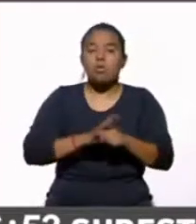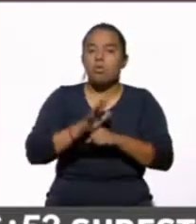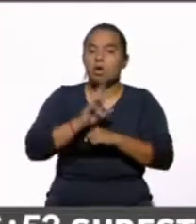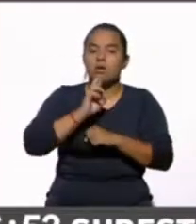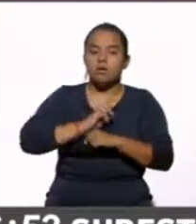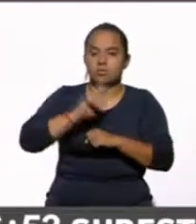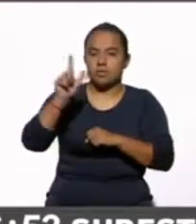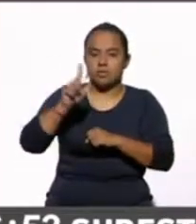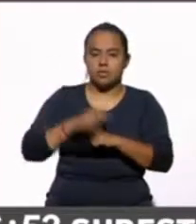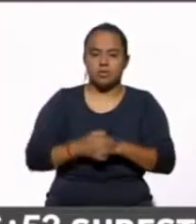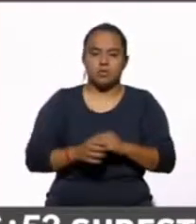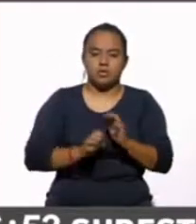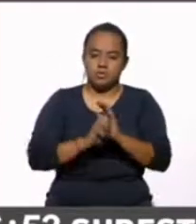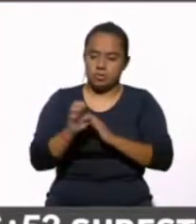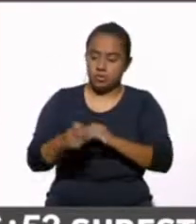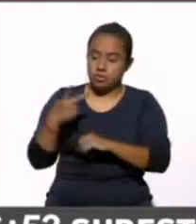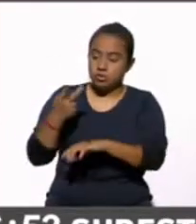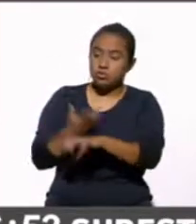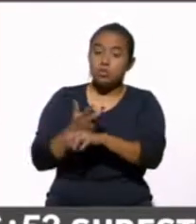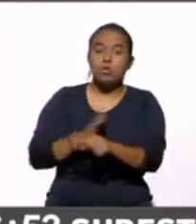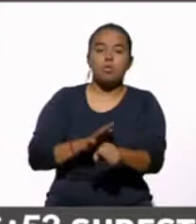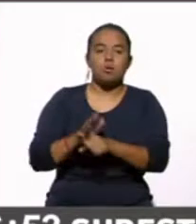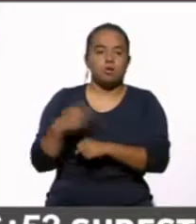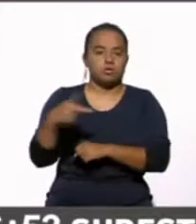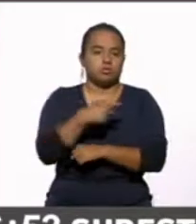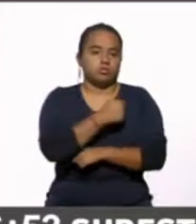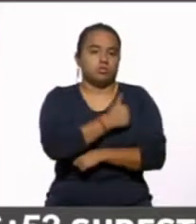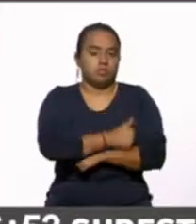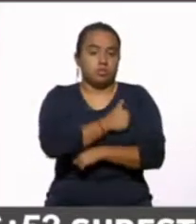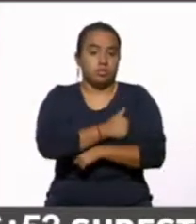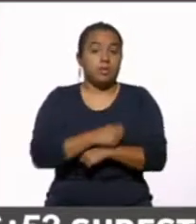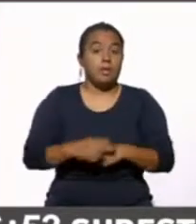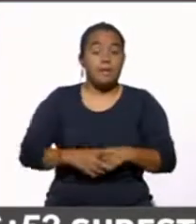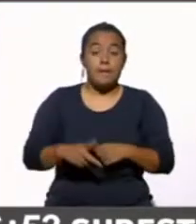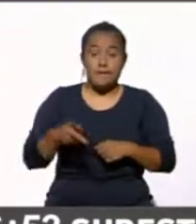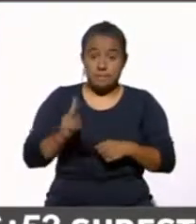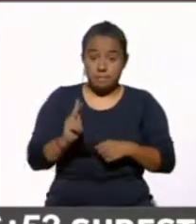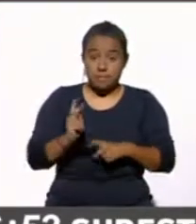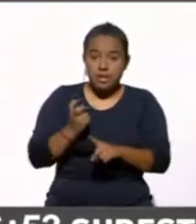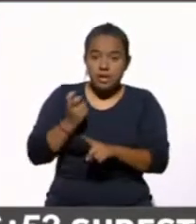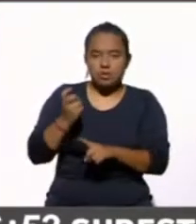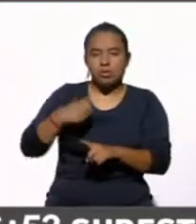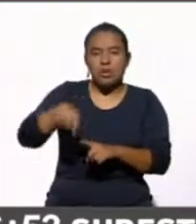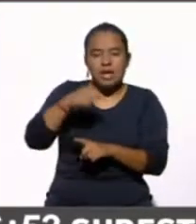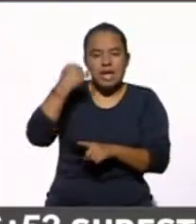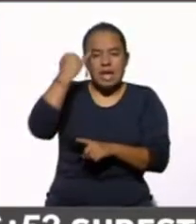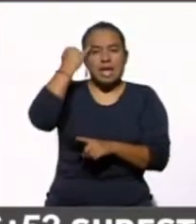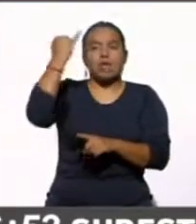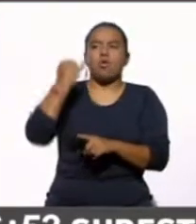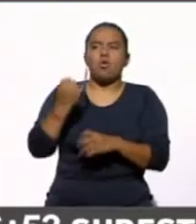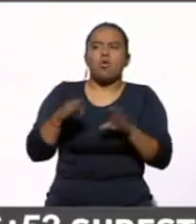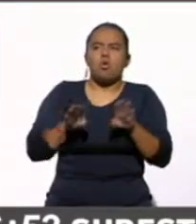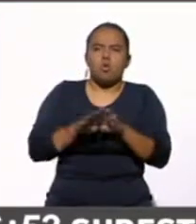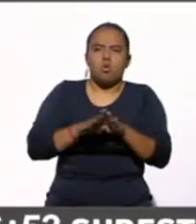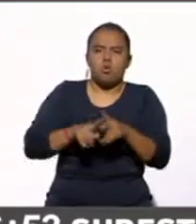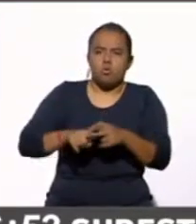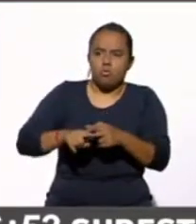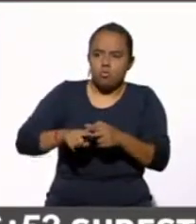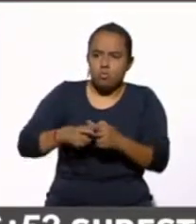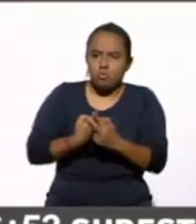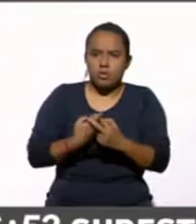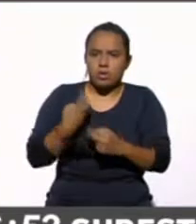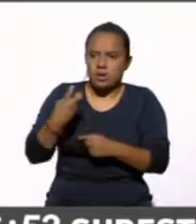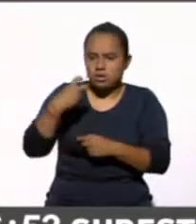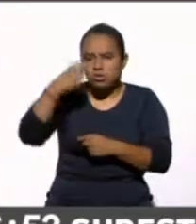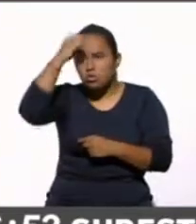incluso por encima de los estadounidenses, son los canadienses. Pero este es un poco para darte unidad de dónde parte en algunas de